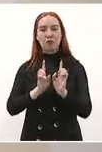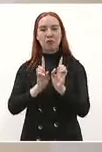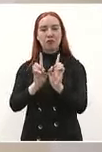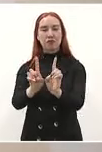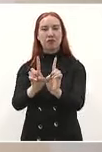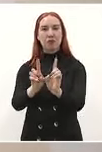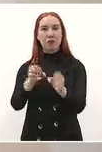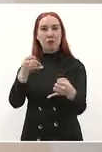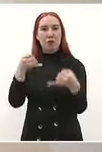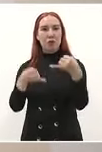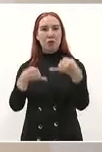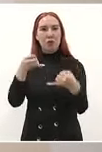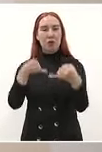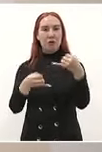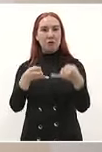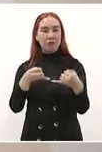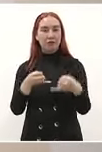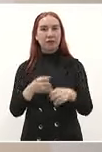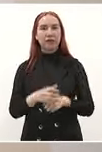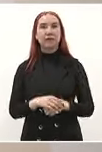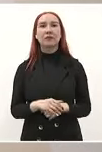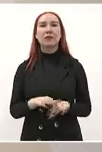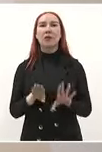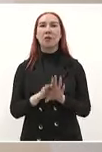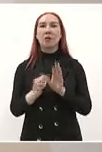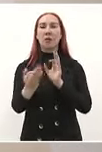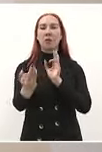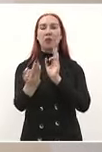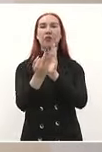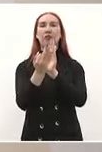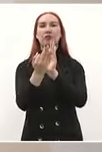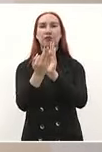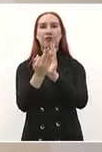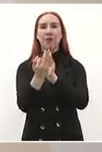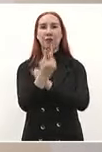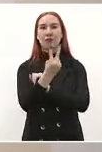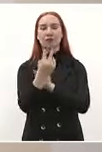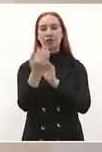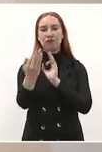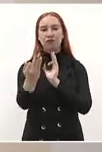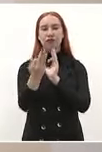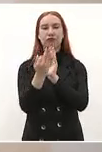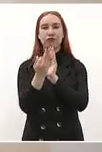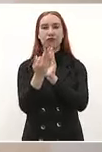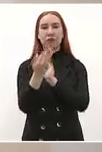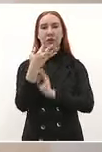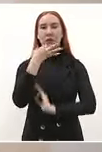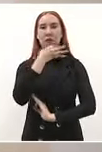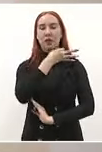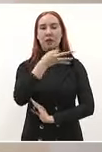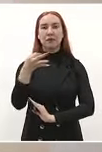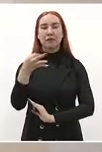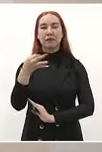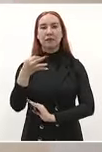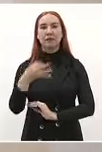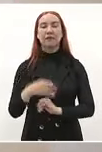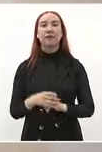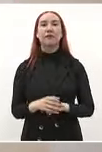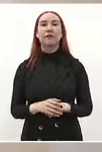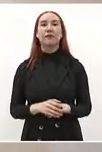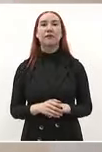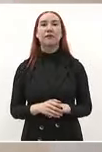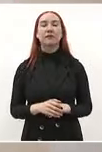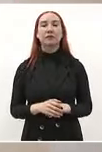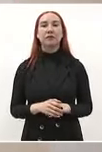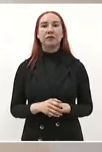de Juan Sarabia y se le ponen enfrente los dos y le dice Enrique Kril de